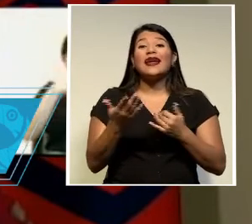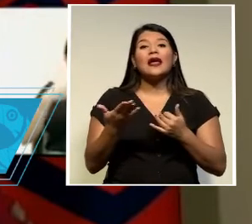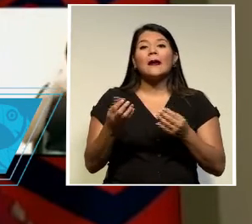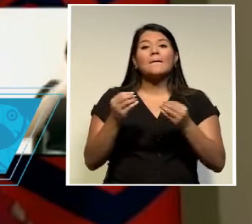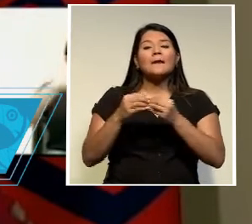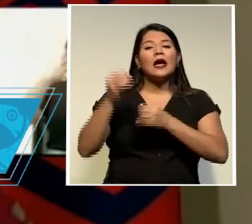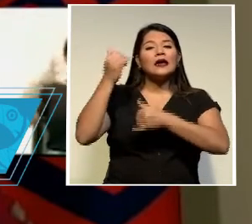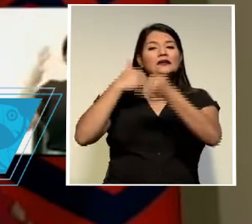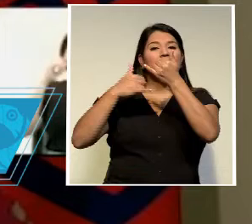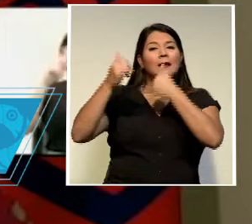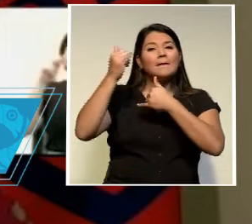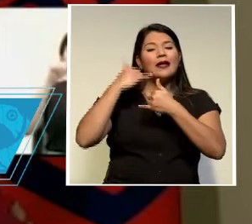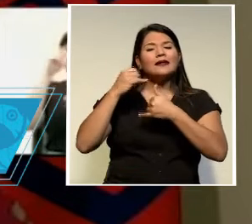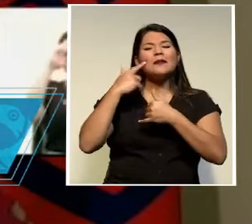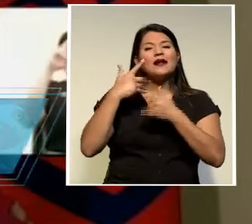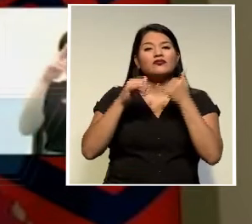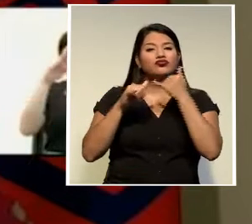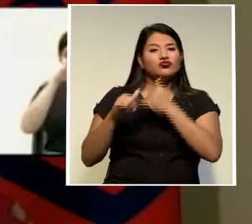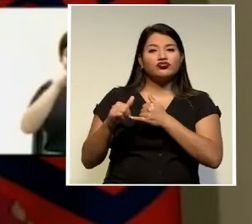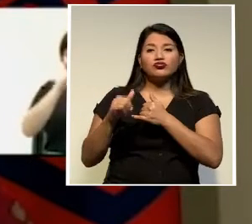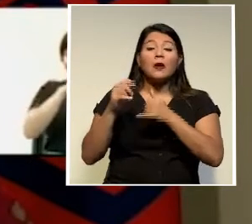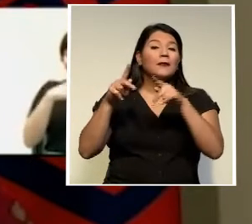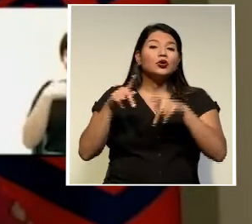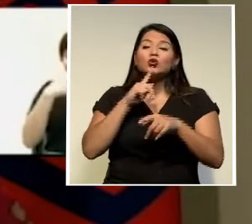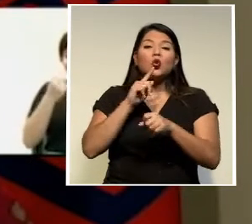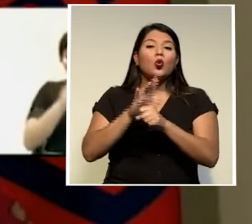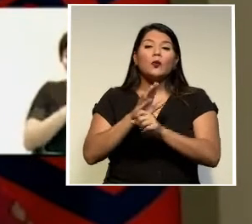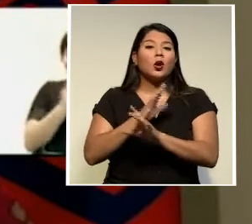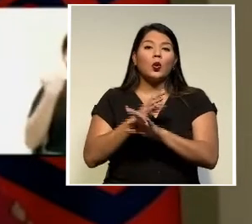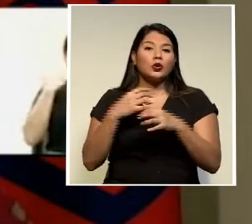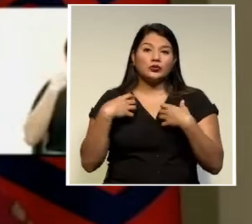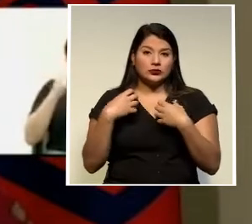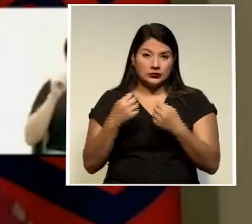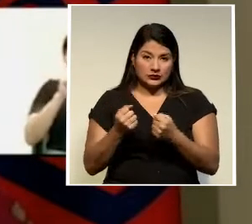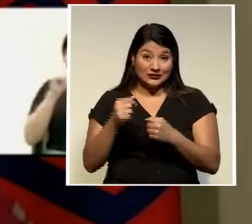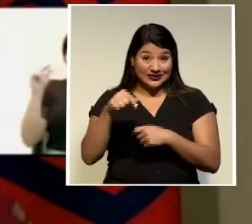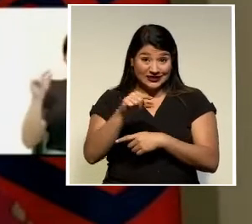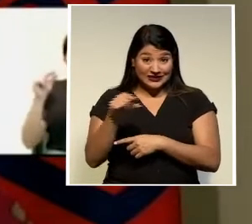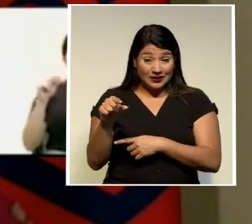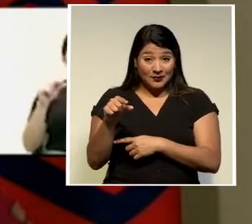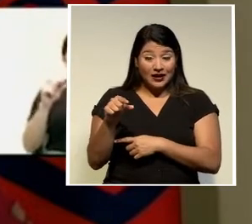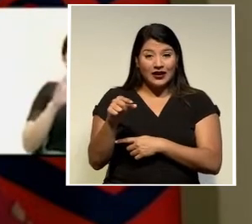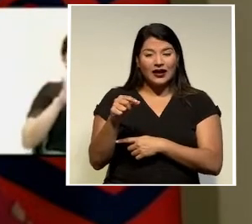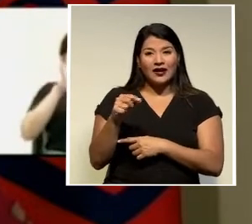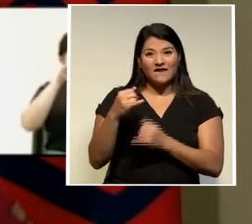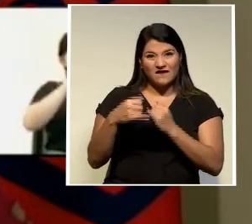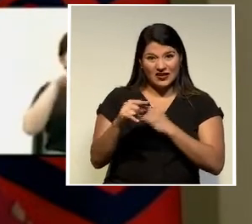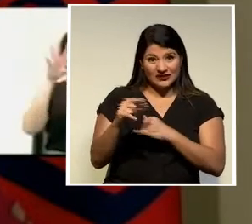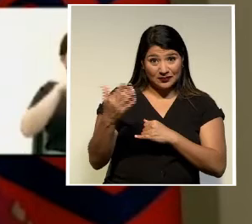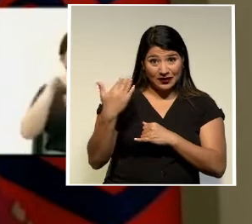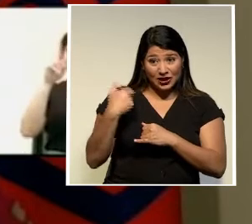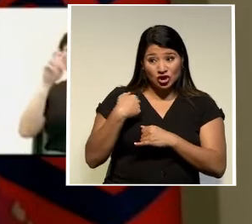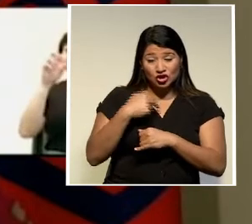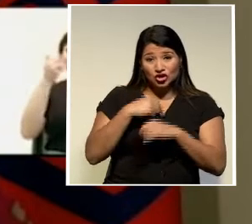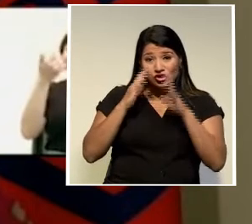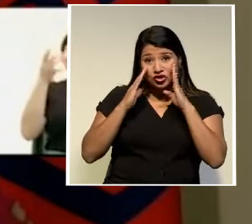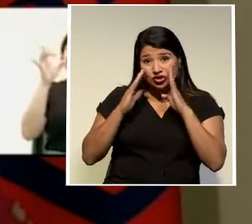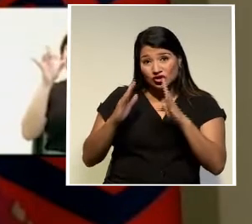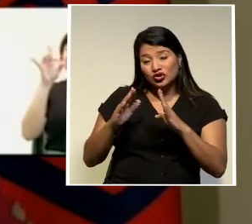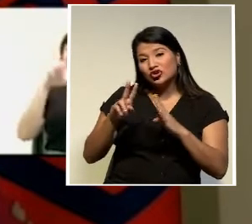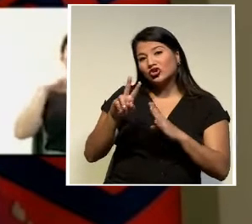incumplimiento de medidas sanitarias este fin de semana nosotros atendimos o intervenimos en 218